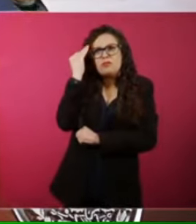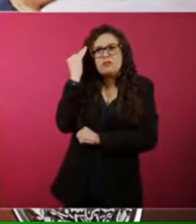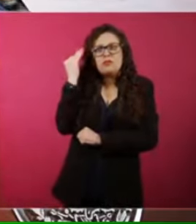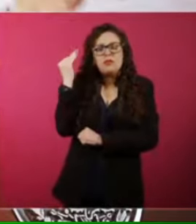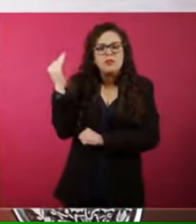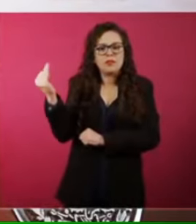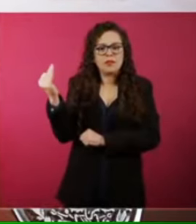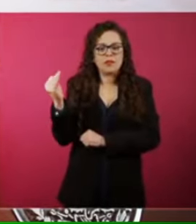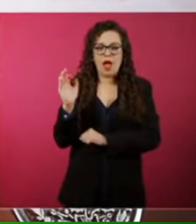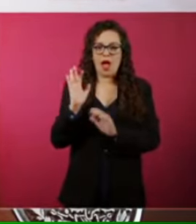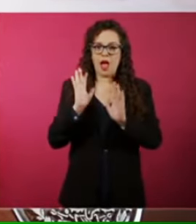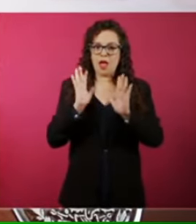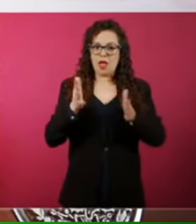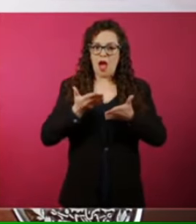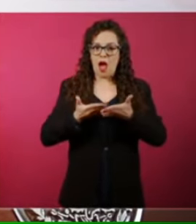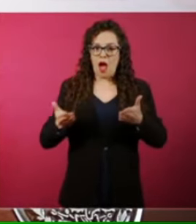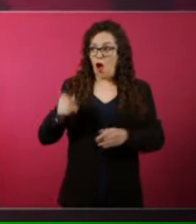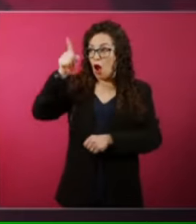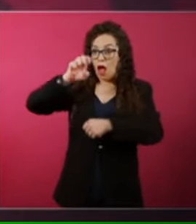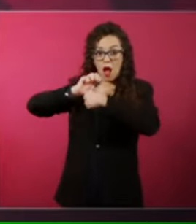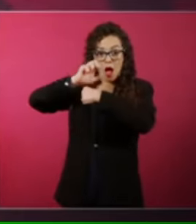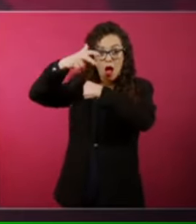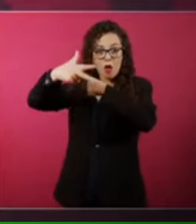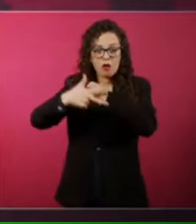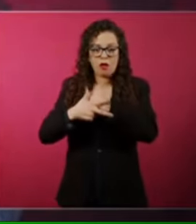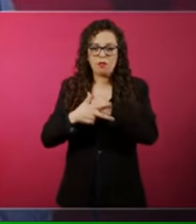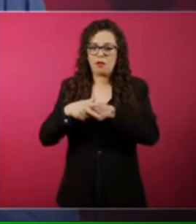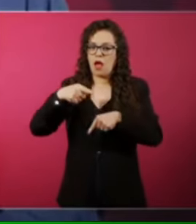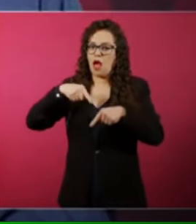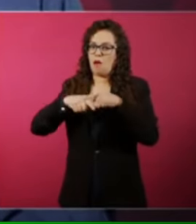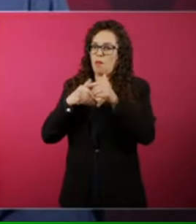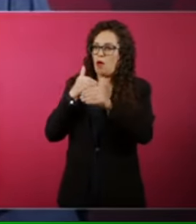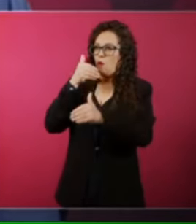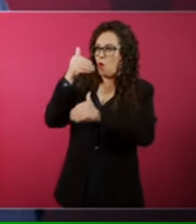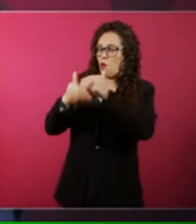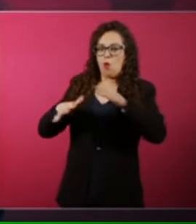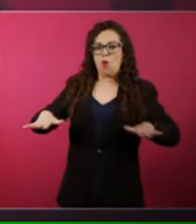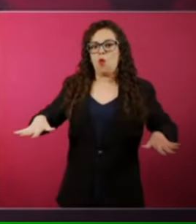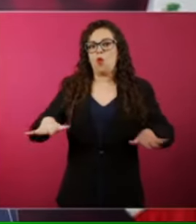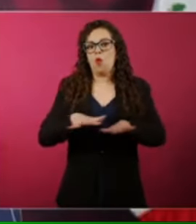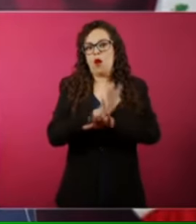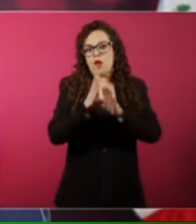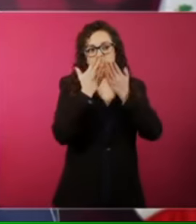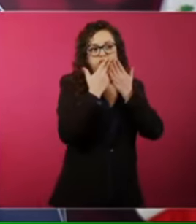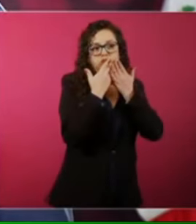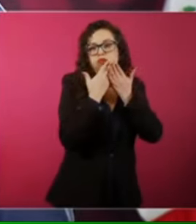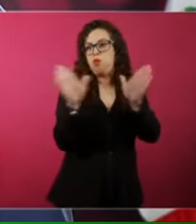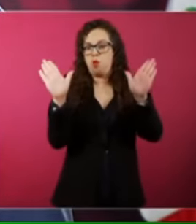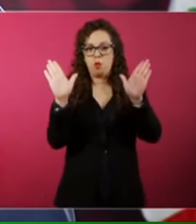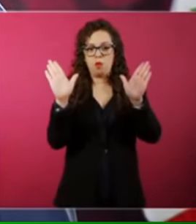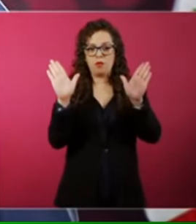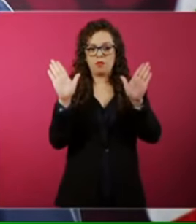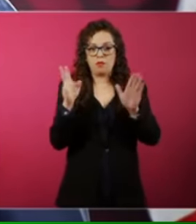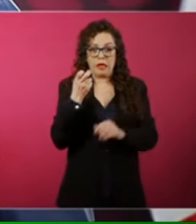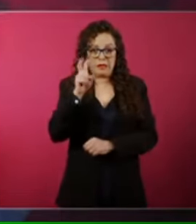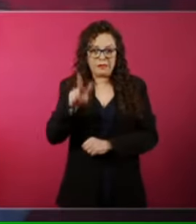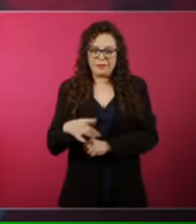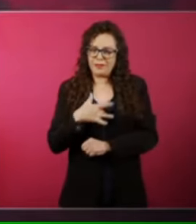en Europa, ¿sí? Da mucho gusto eso. Y aquí en México, lo mismo.